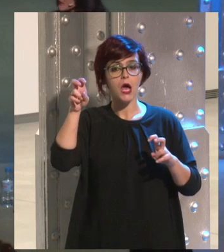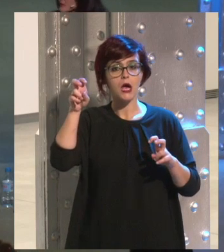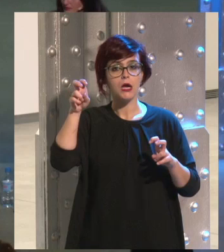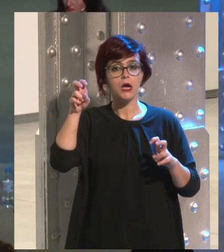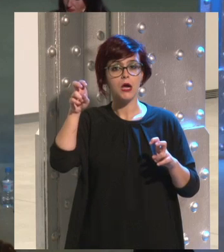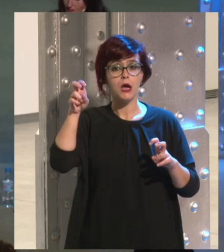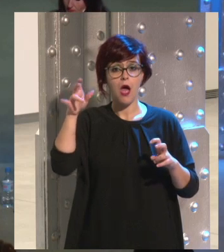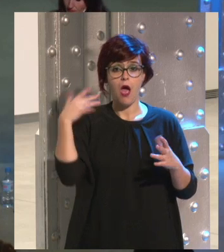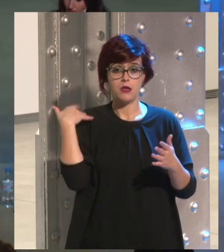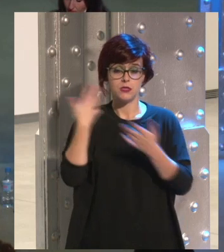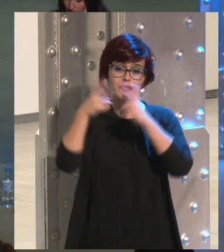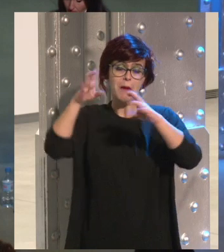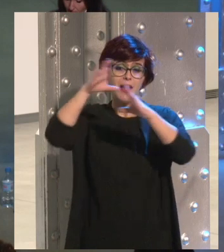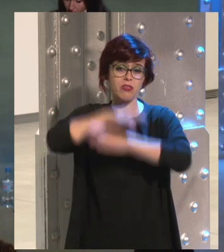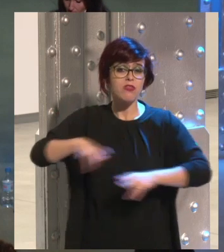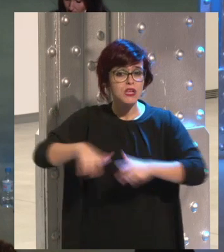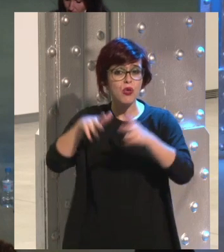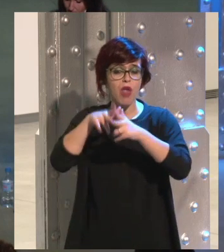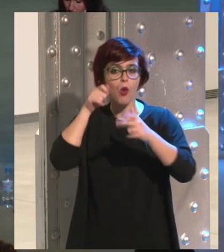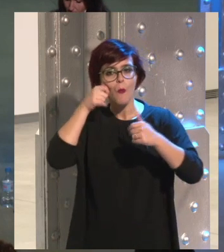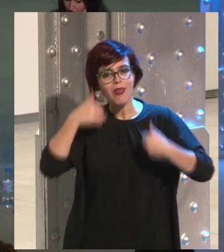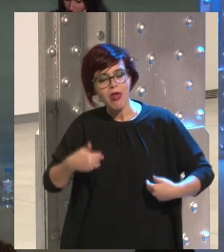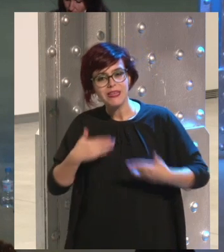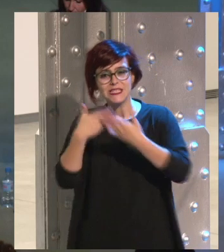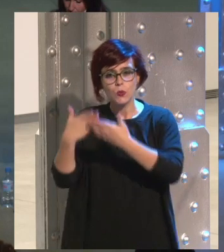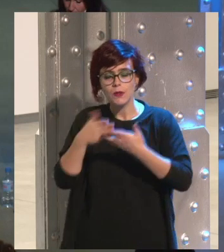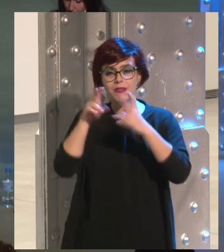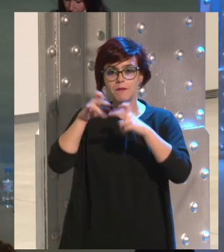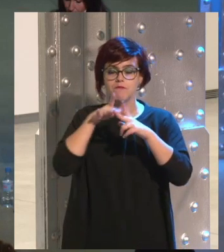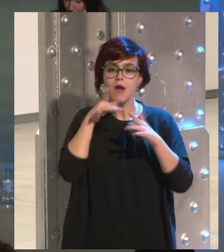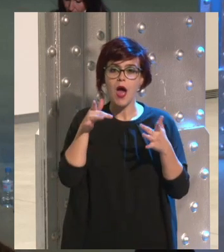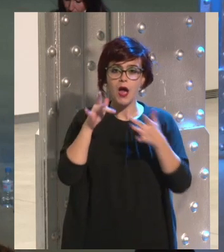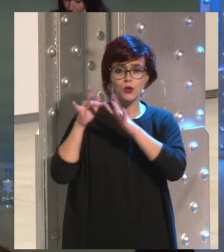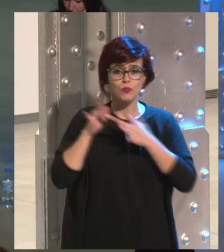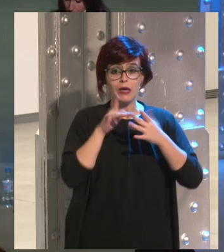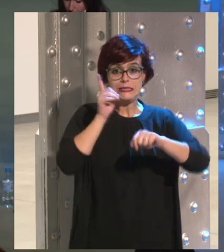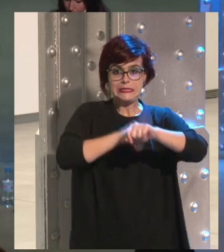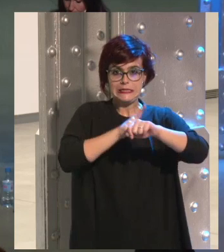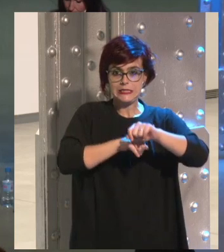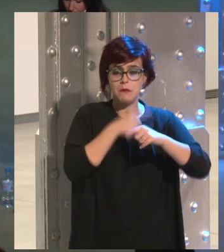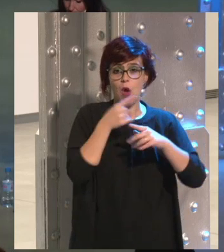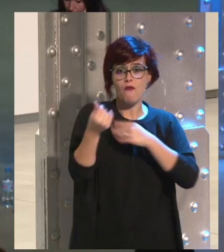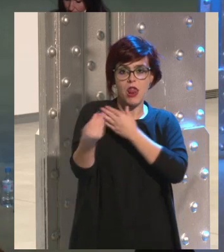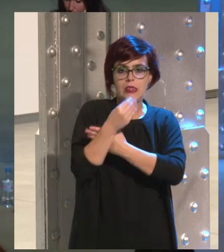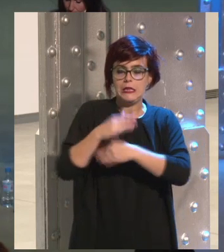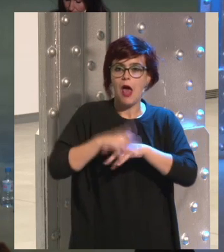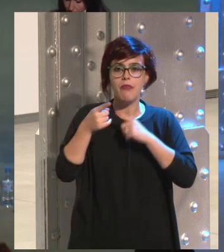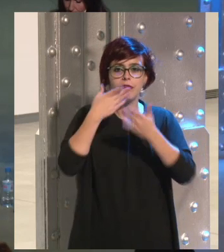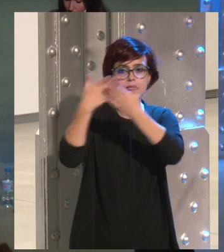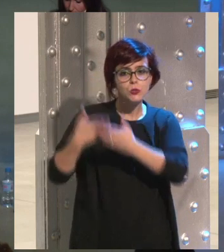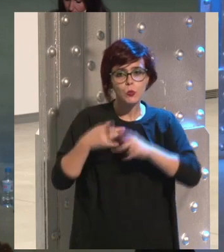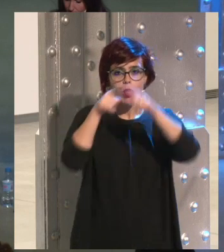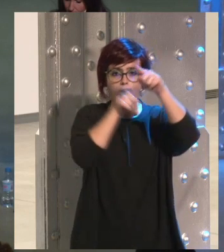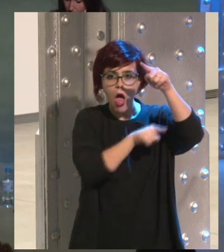en ciencias sociales, en humanidades, hoy en día es difícil conseguir esa triangulación por cuestiones de tiempo, por cuestiones de financiación, pero